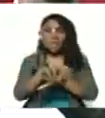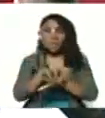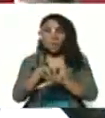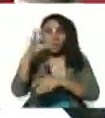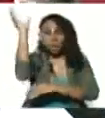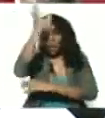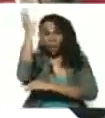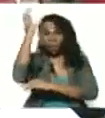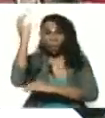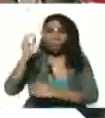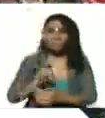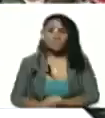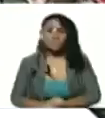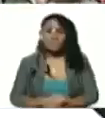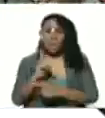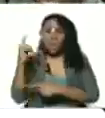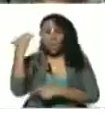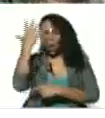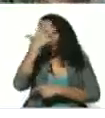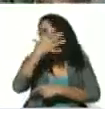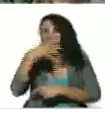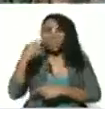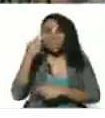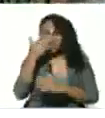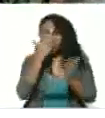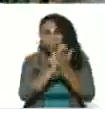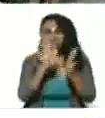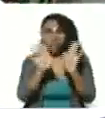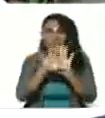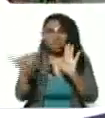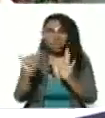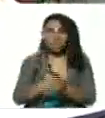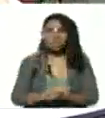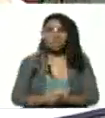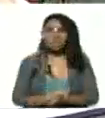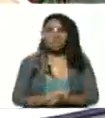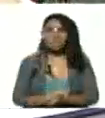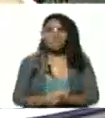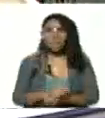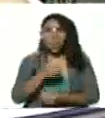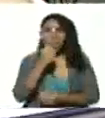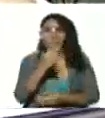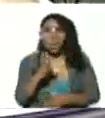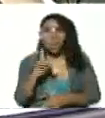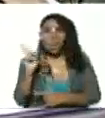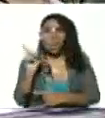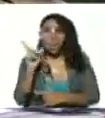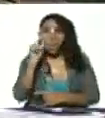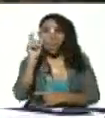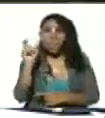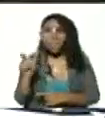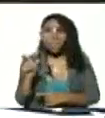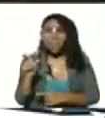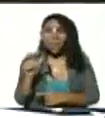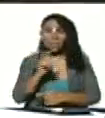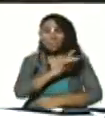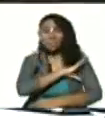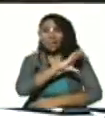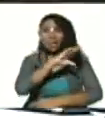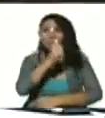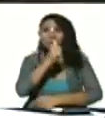Caricuado era el más jovencito del Frente Constituyente bueno Nahum es el director